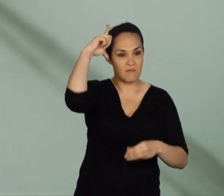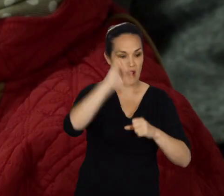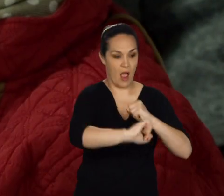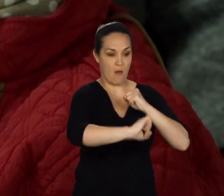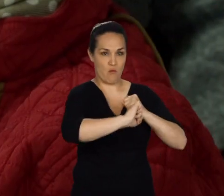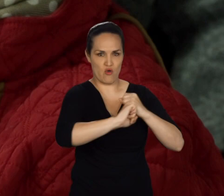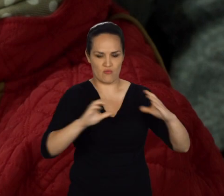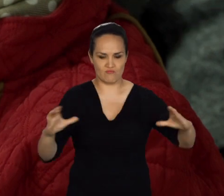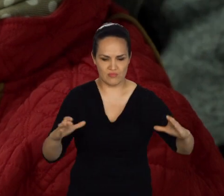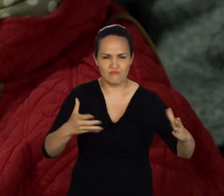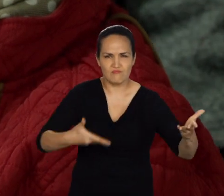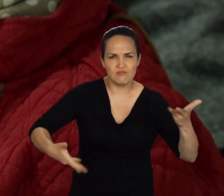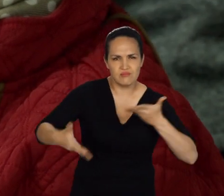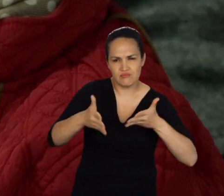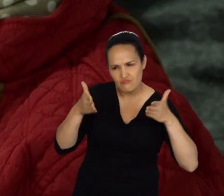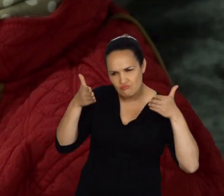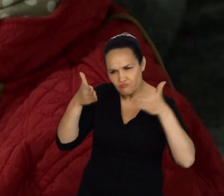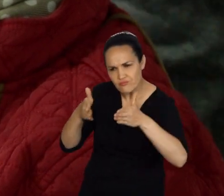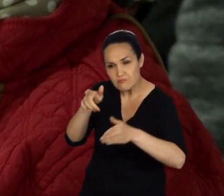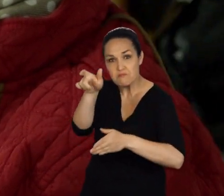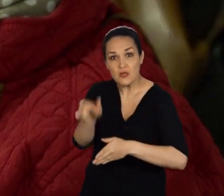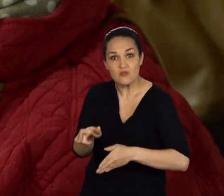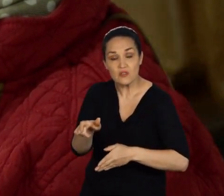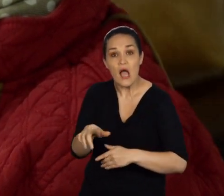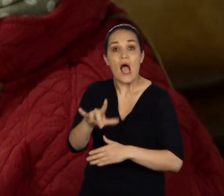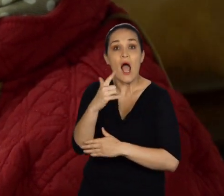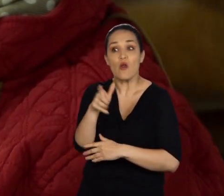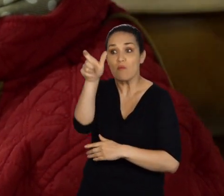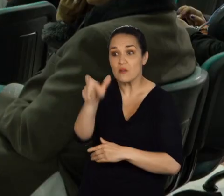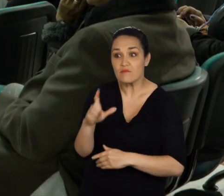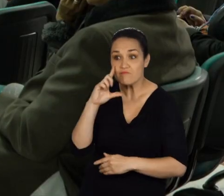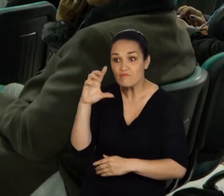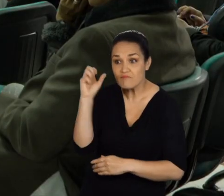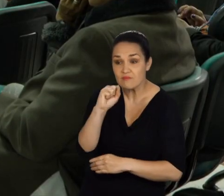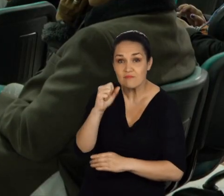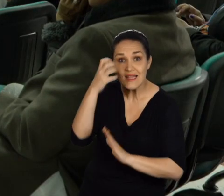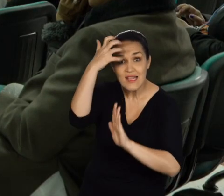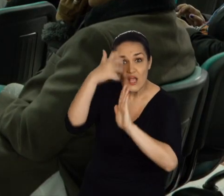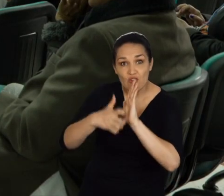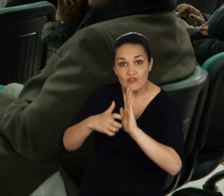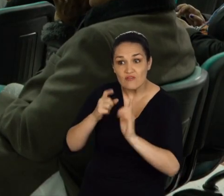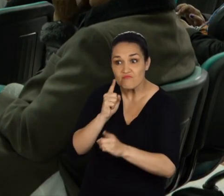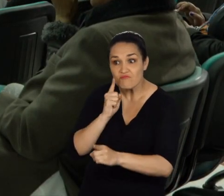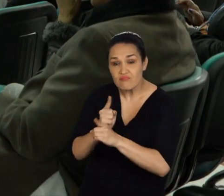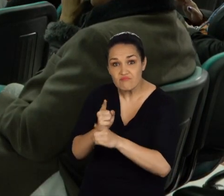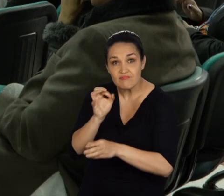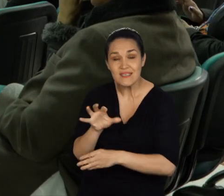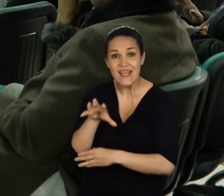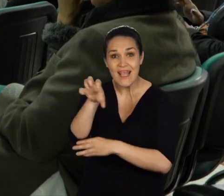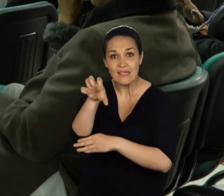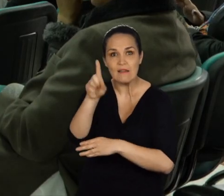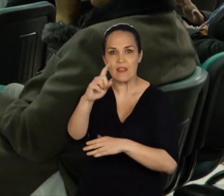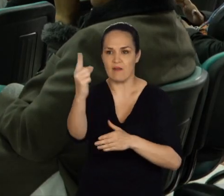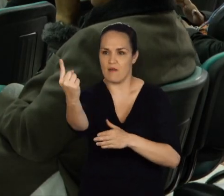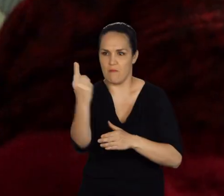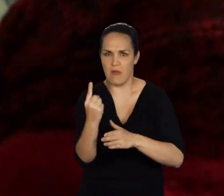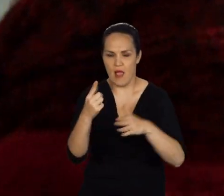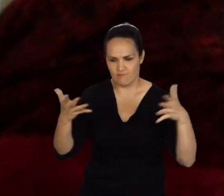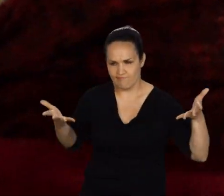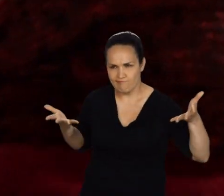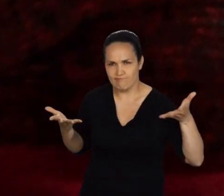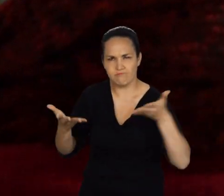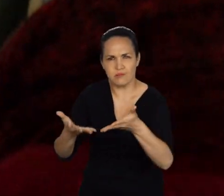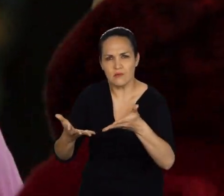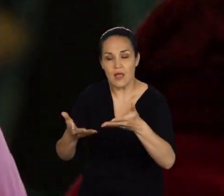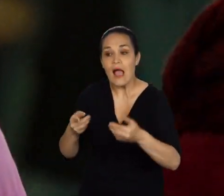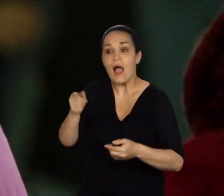enfermería. Todos los pacientes con diagnóstico de cáncer deberían tener un apoyo por parte del grupo área, porque